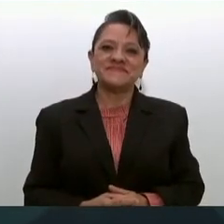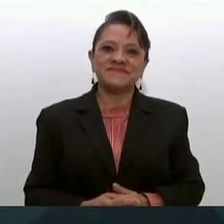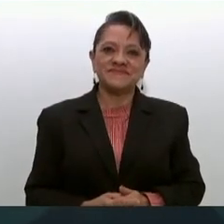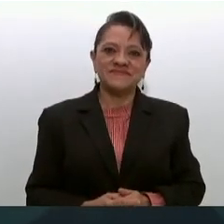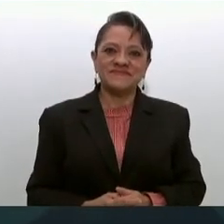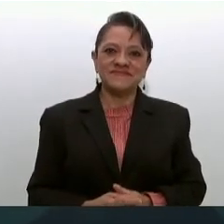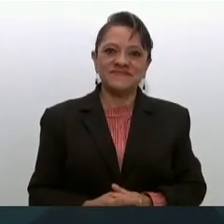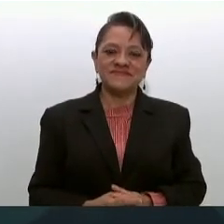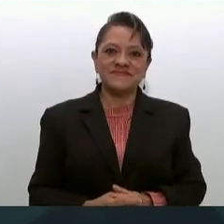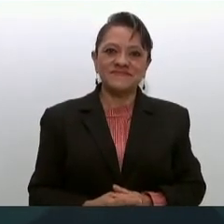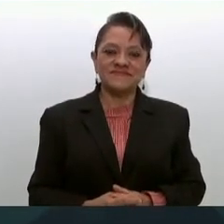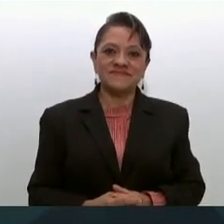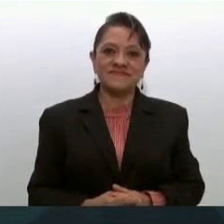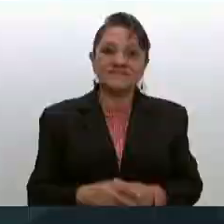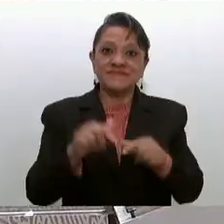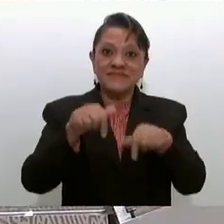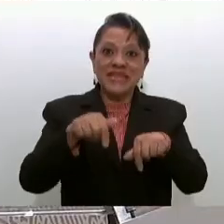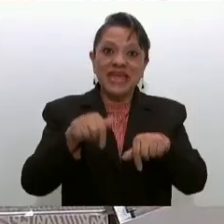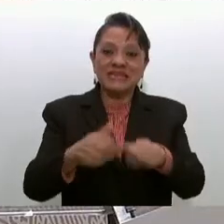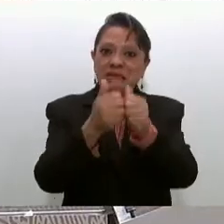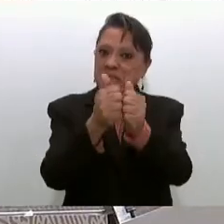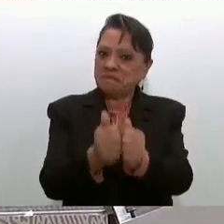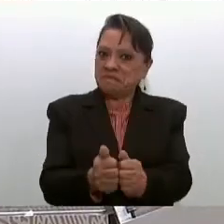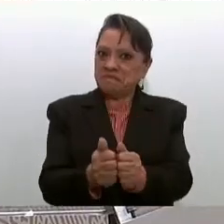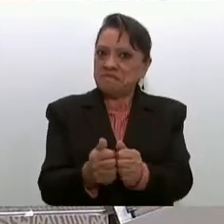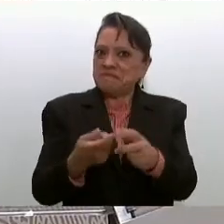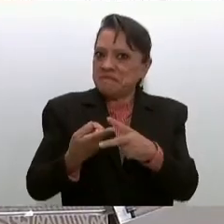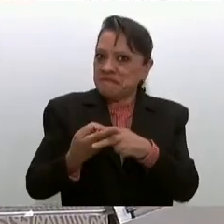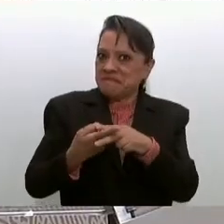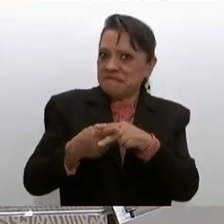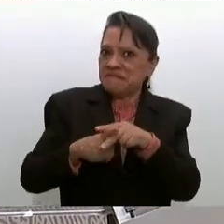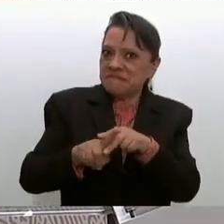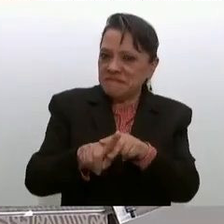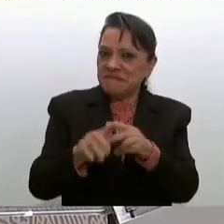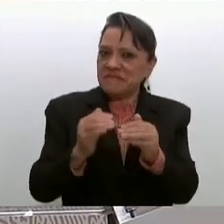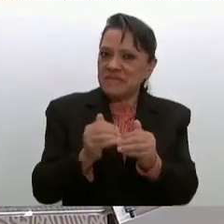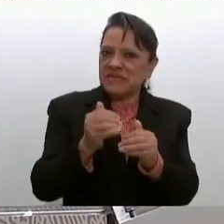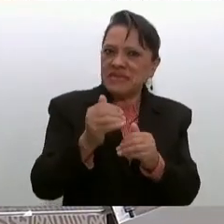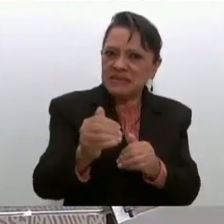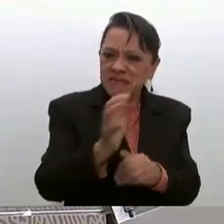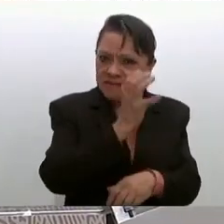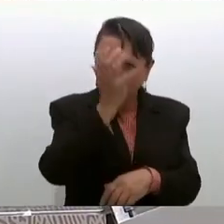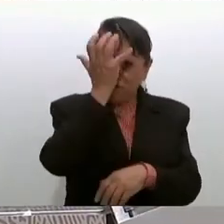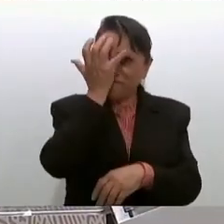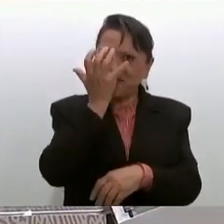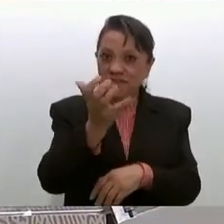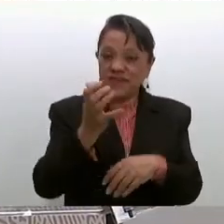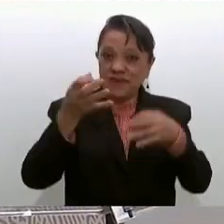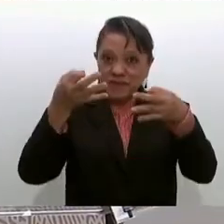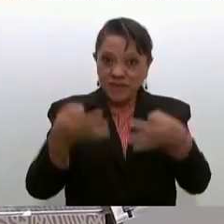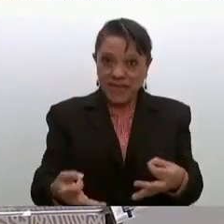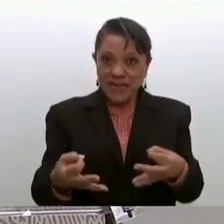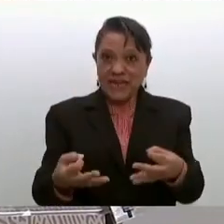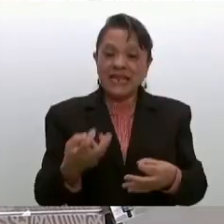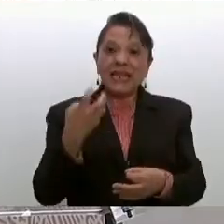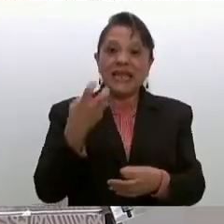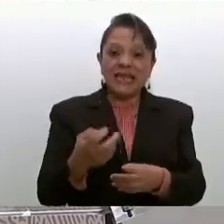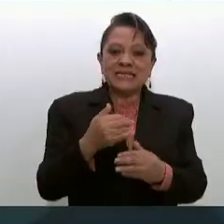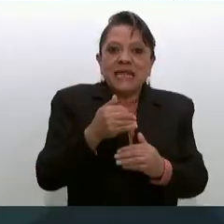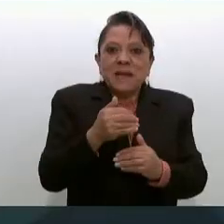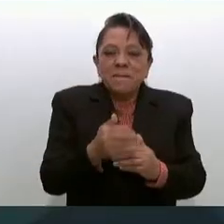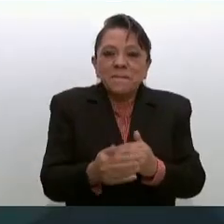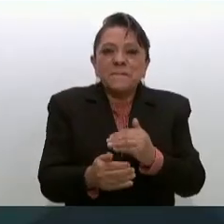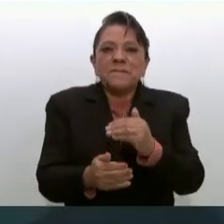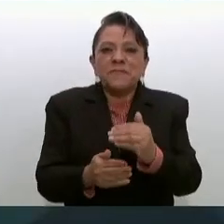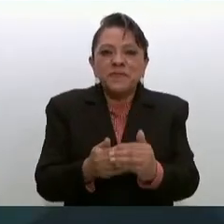estamos iniciando formalmente este proceso